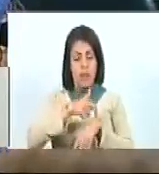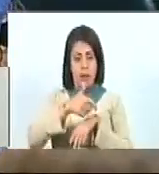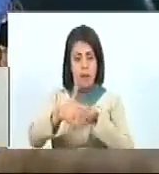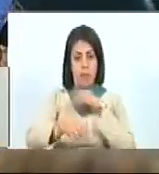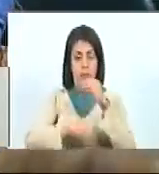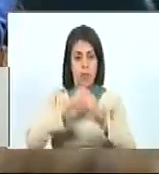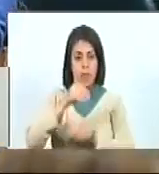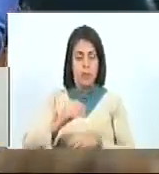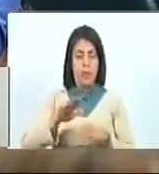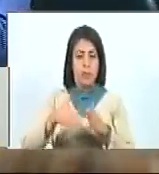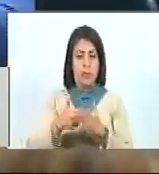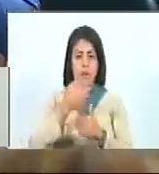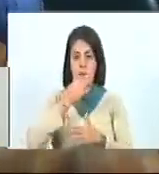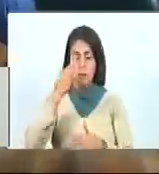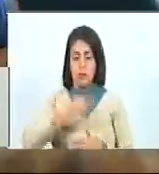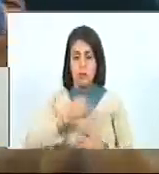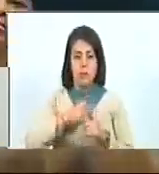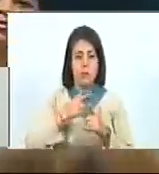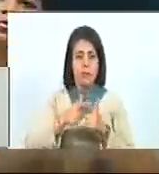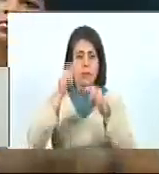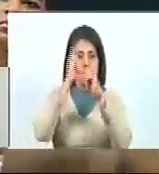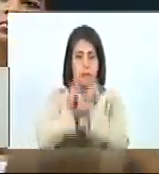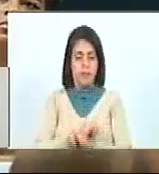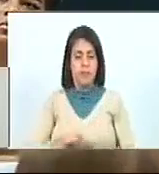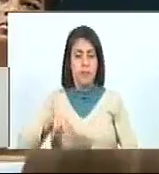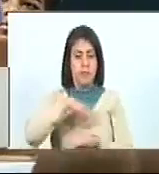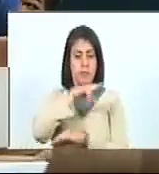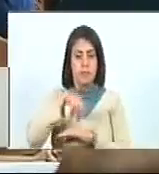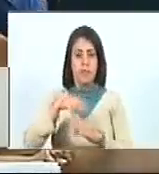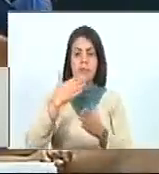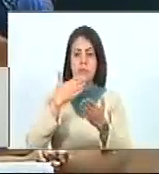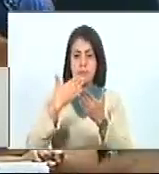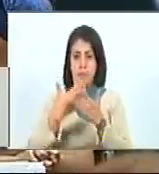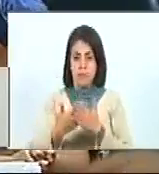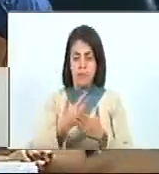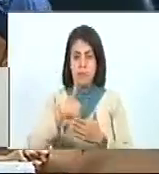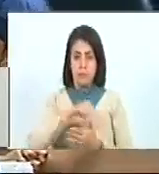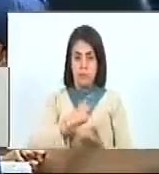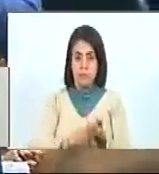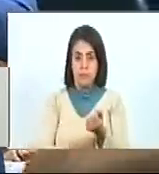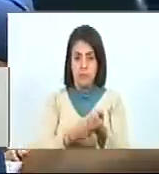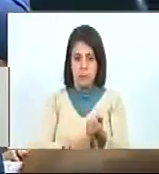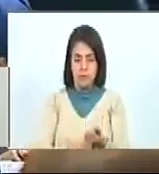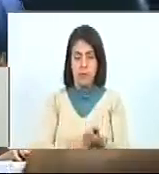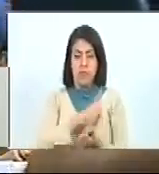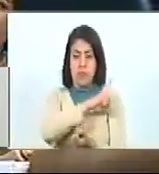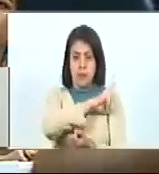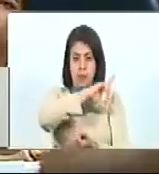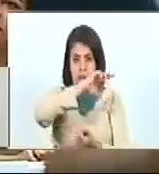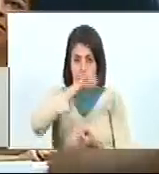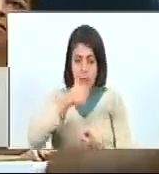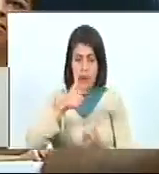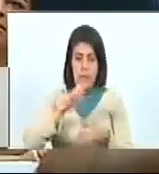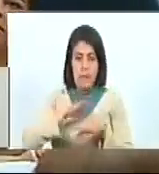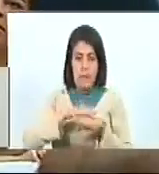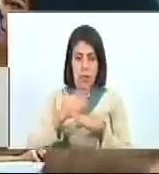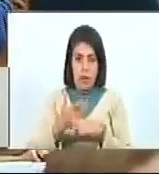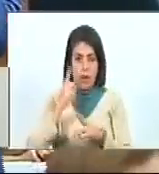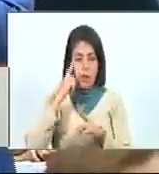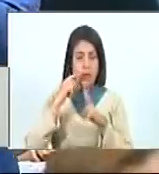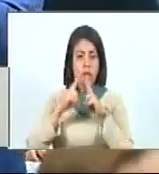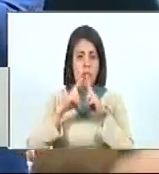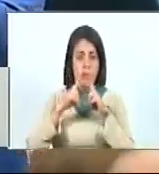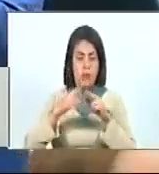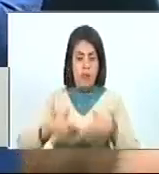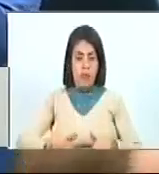que nos han llevado a garantizar la independencia nacional. Gracias a nuestros hermanos de la Junta Directiva, por reconocer